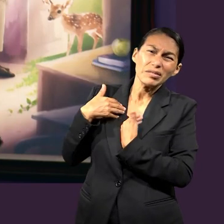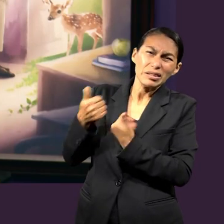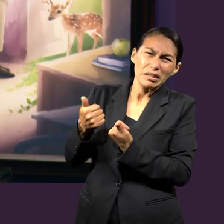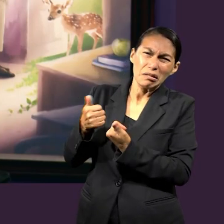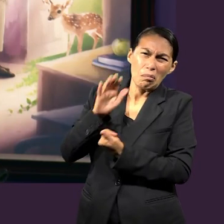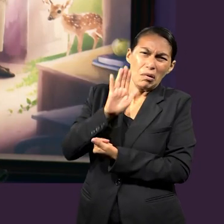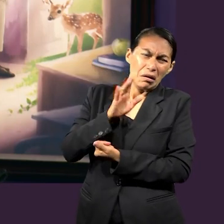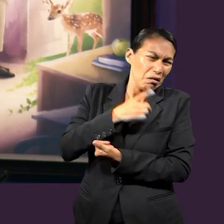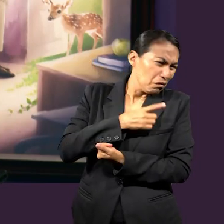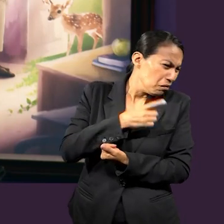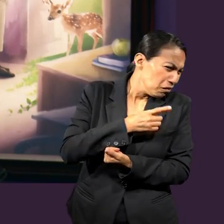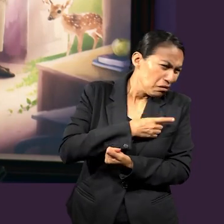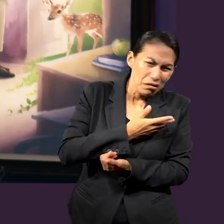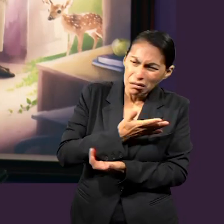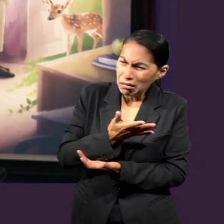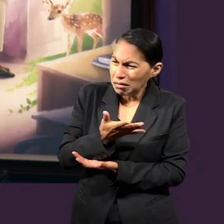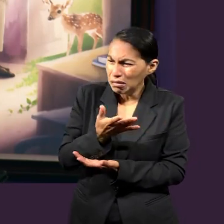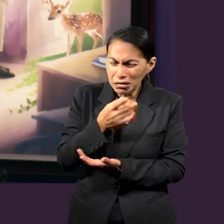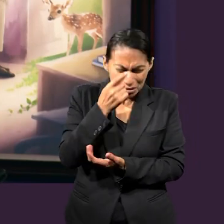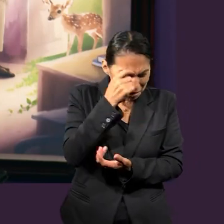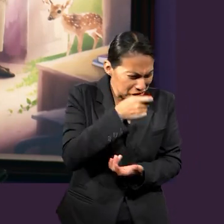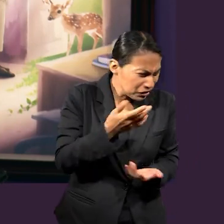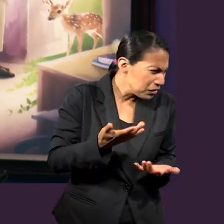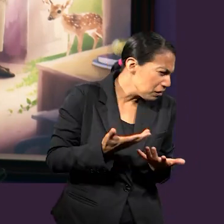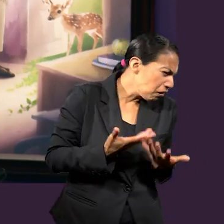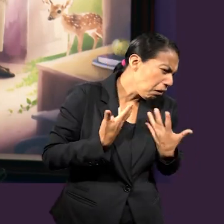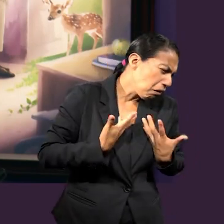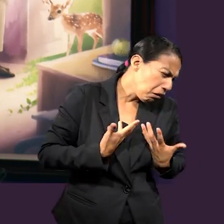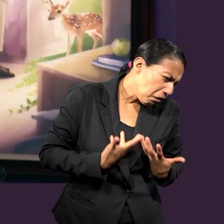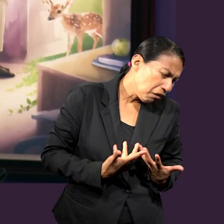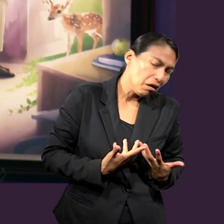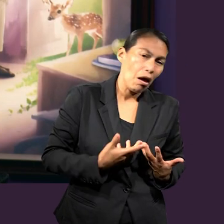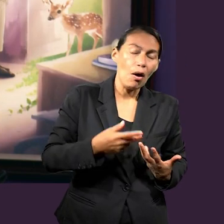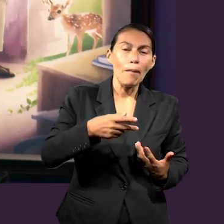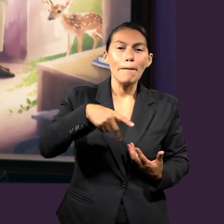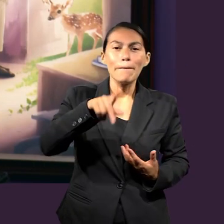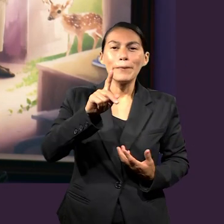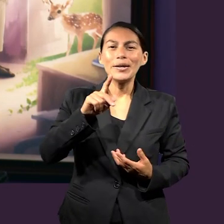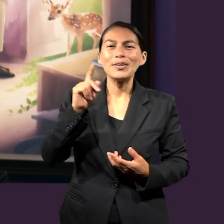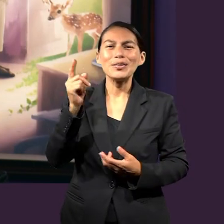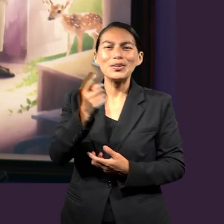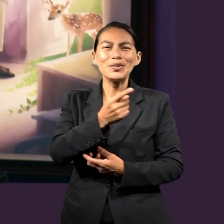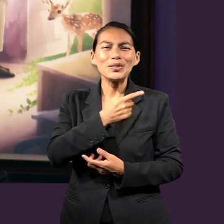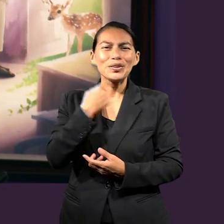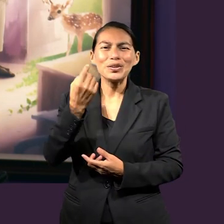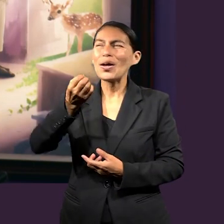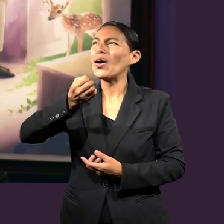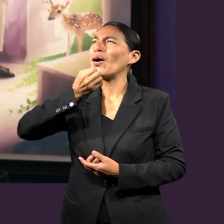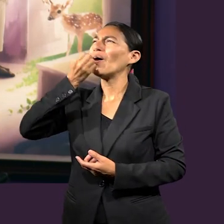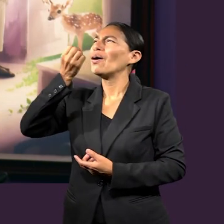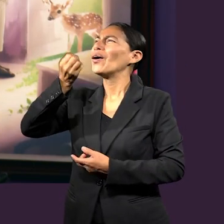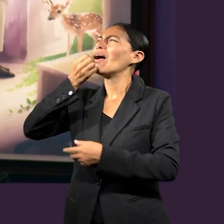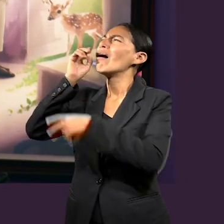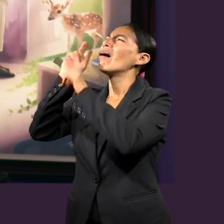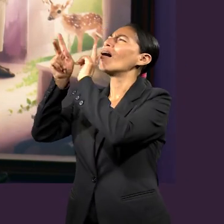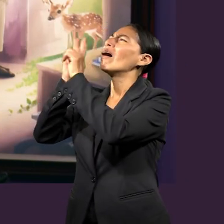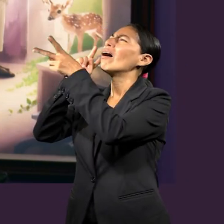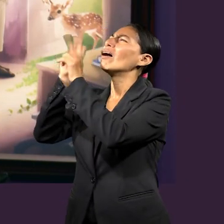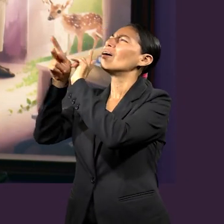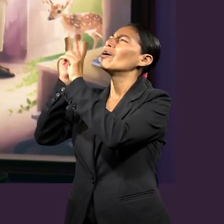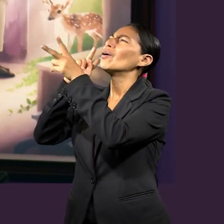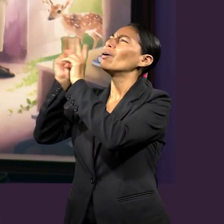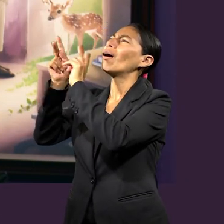en una multitud y a la vez sentirnos de que no somos nada, pero por medio de la oración Dios nos puede dar